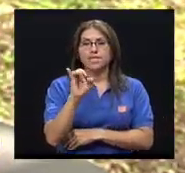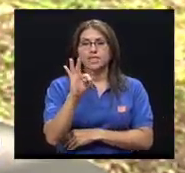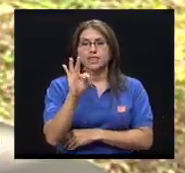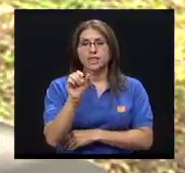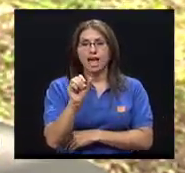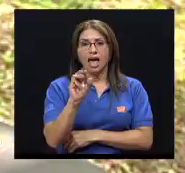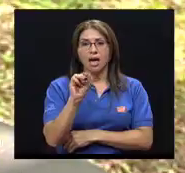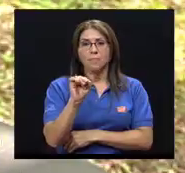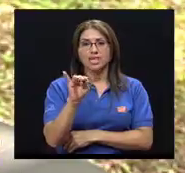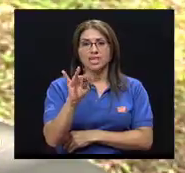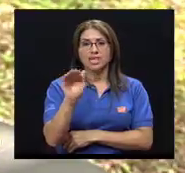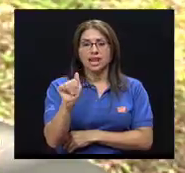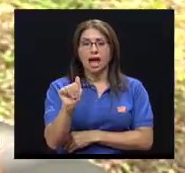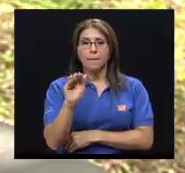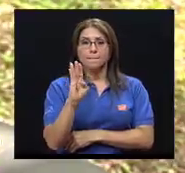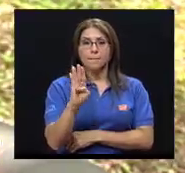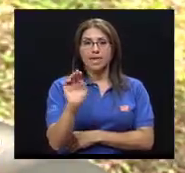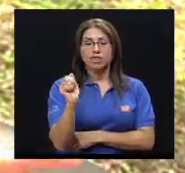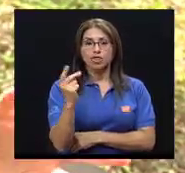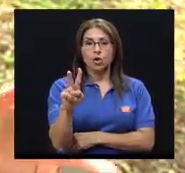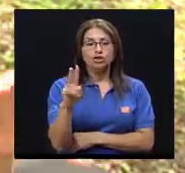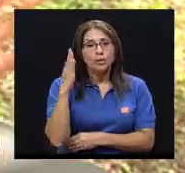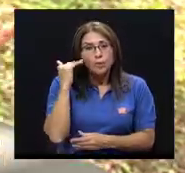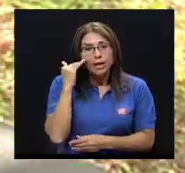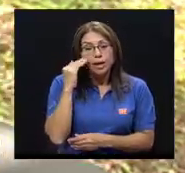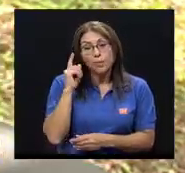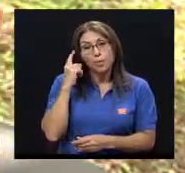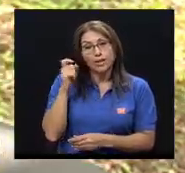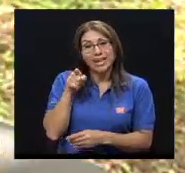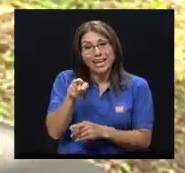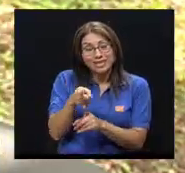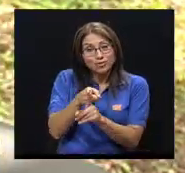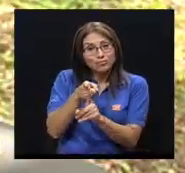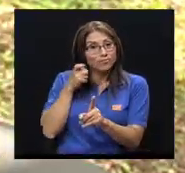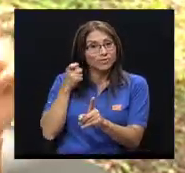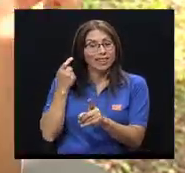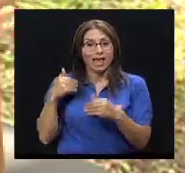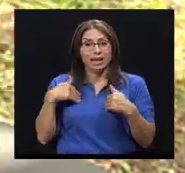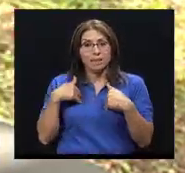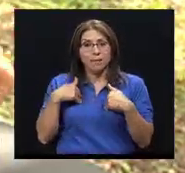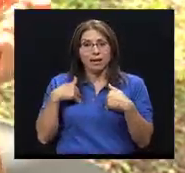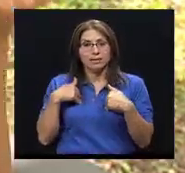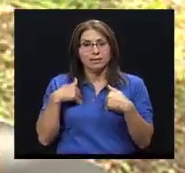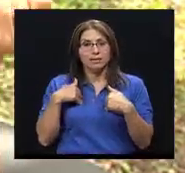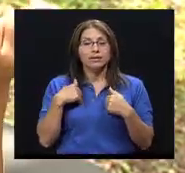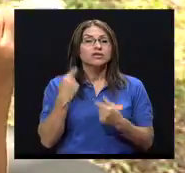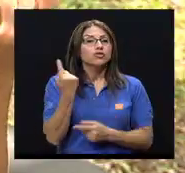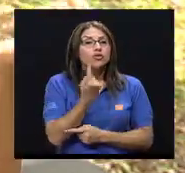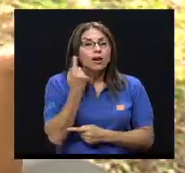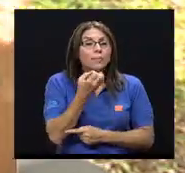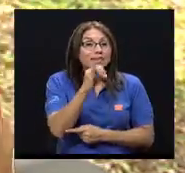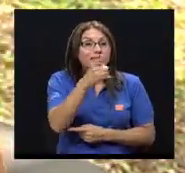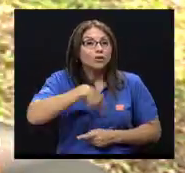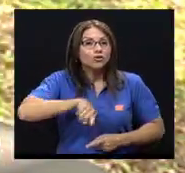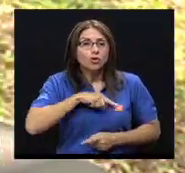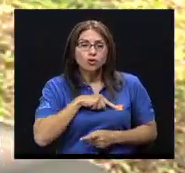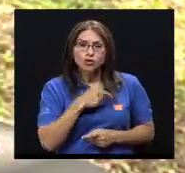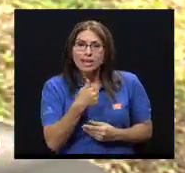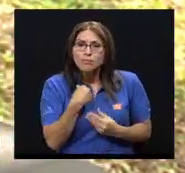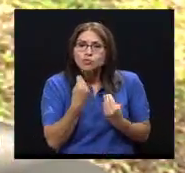solamente es de origen animal. Entonces, va a ser, a menos de que seamos muy cuidadosos, muy selectivos con los alimentos que son